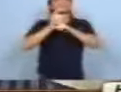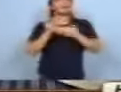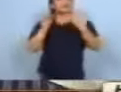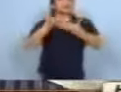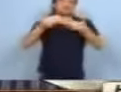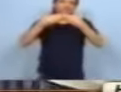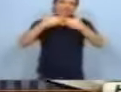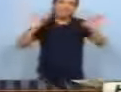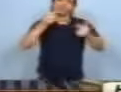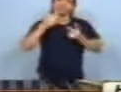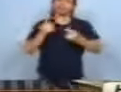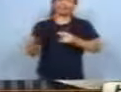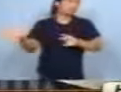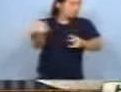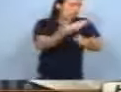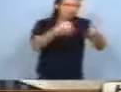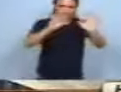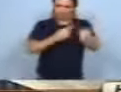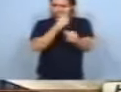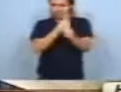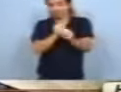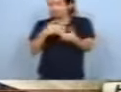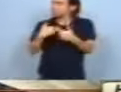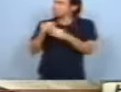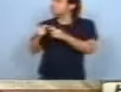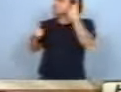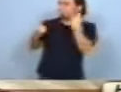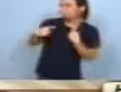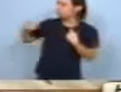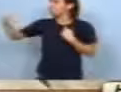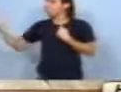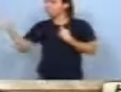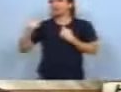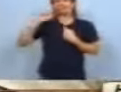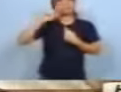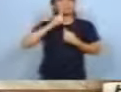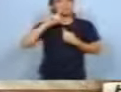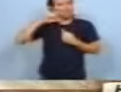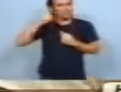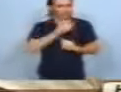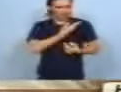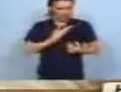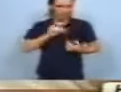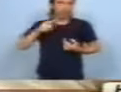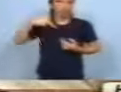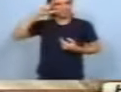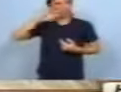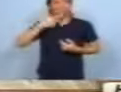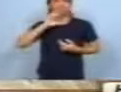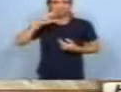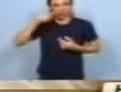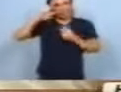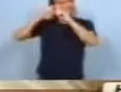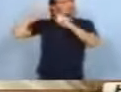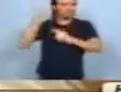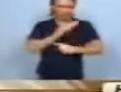No a todas, porque no podemos, pero si asistimos, en algunas vamos con Cristina, en otras hemos ido con Néstor. Cuando inauguramos las primeras casas en